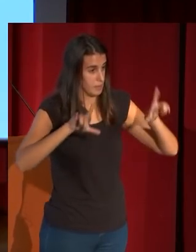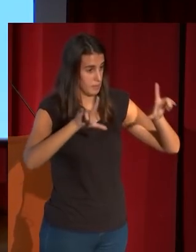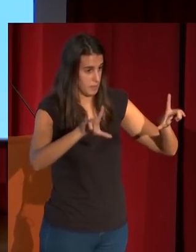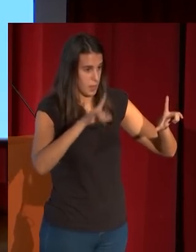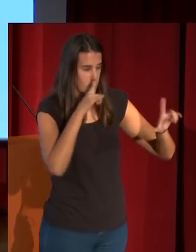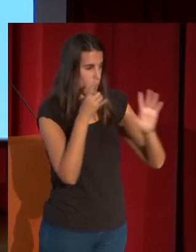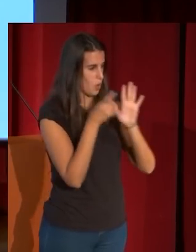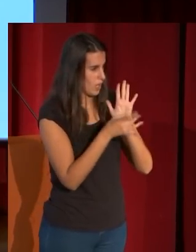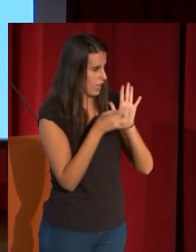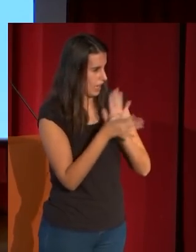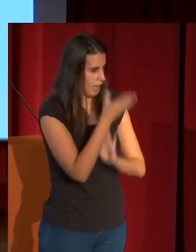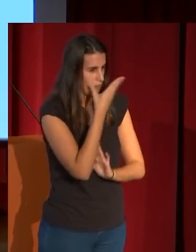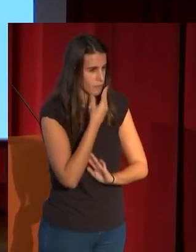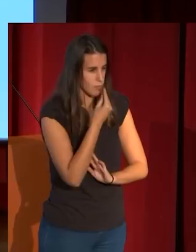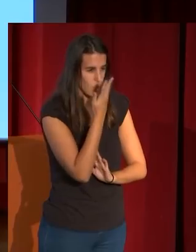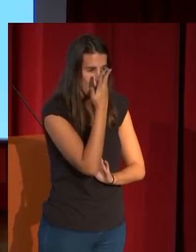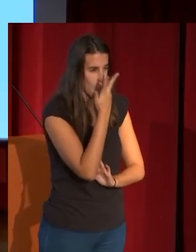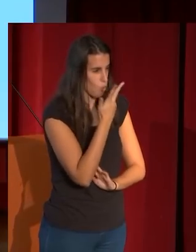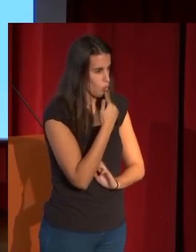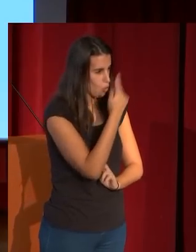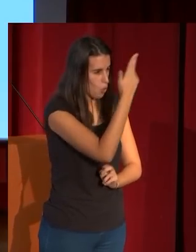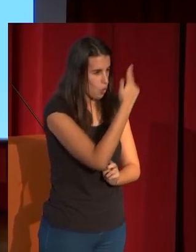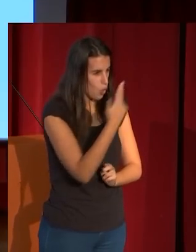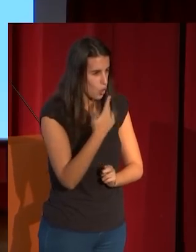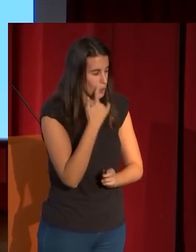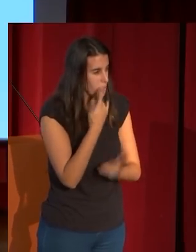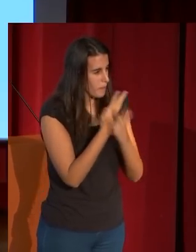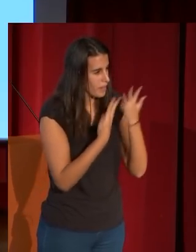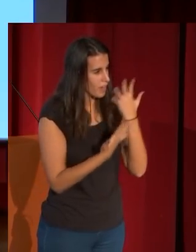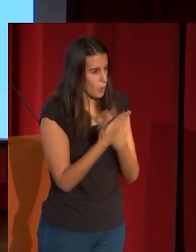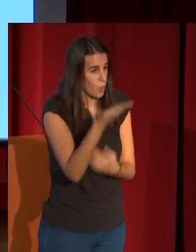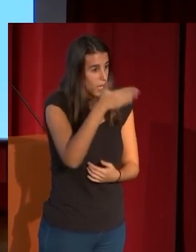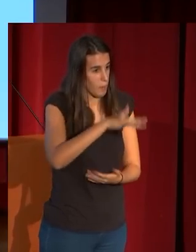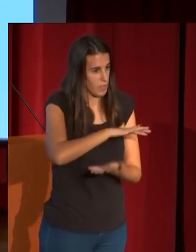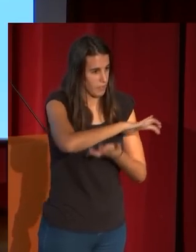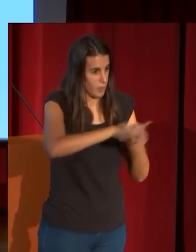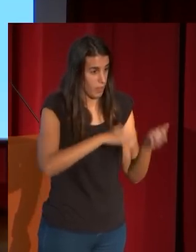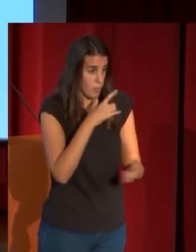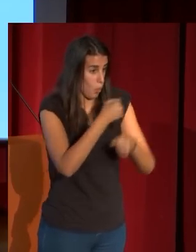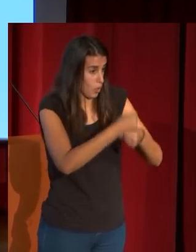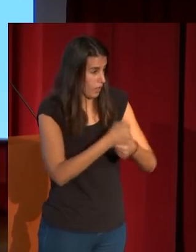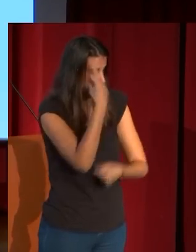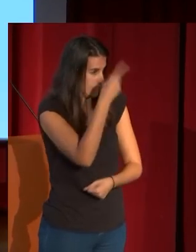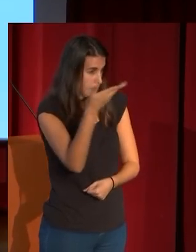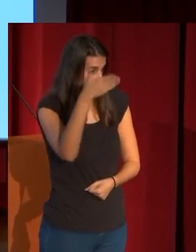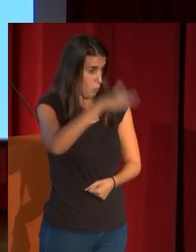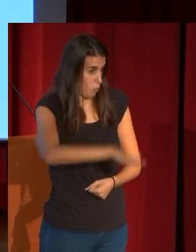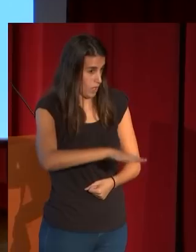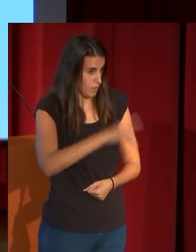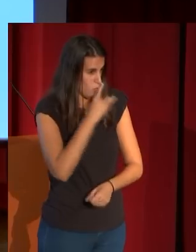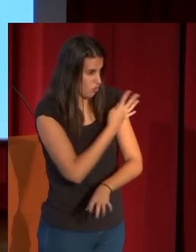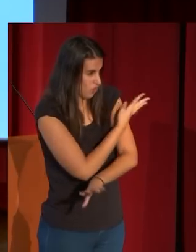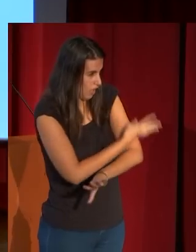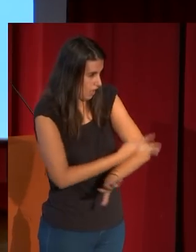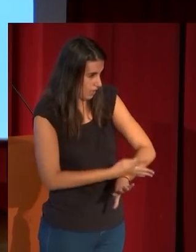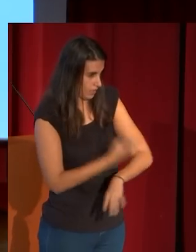la calidad bellísima del color y las escenas de violencia y muerte, puesto que el caballo muere, claro, está totalmente desventrado.